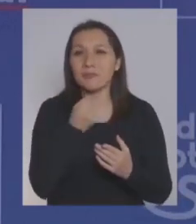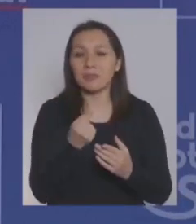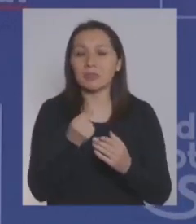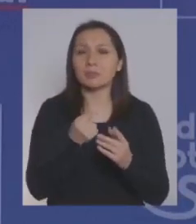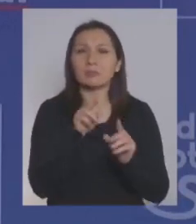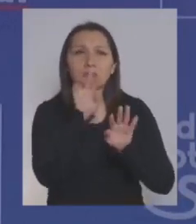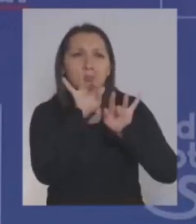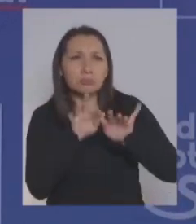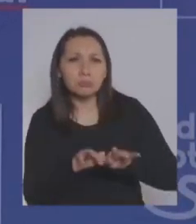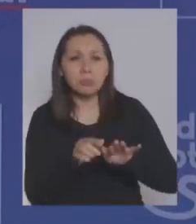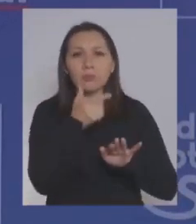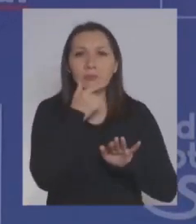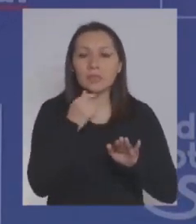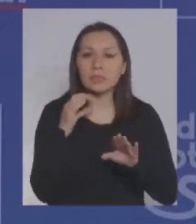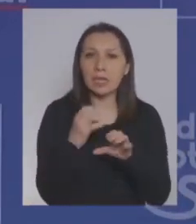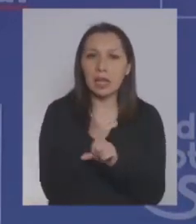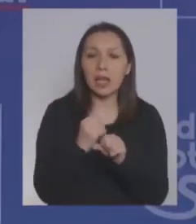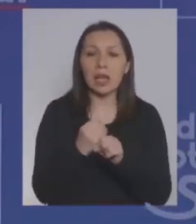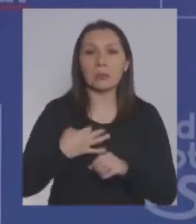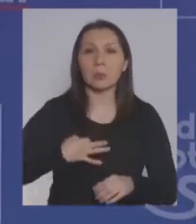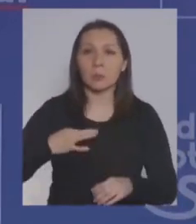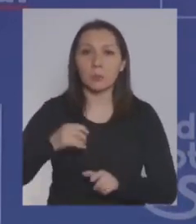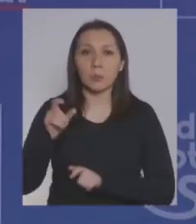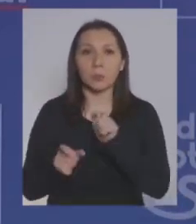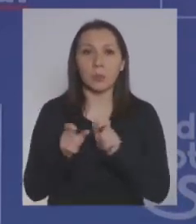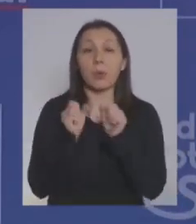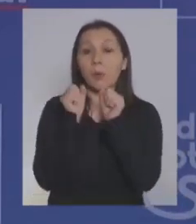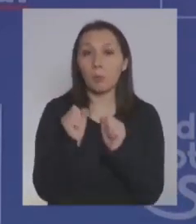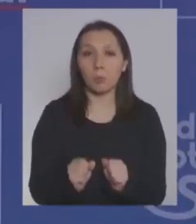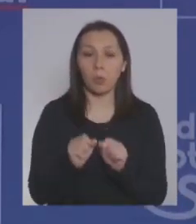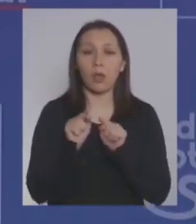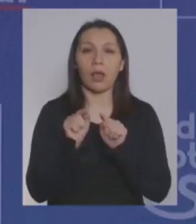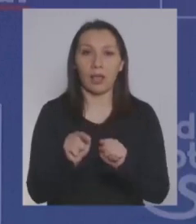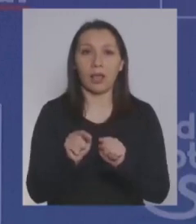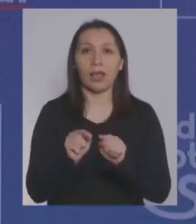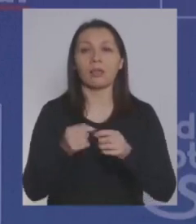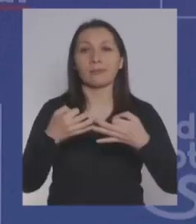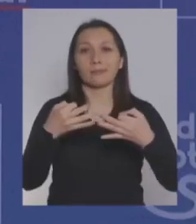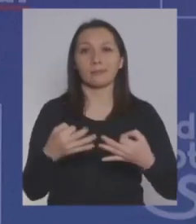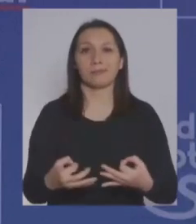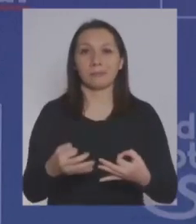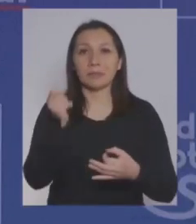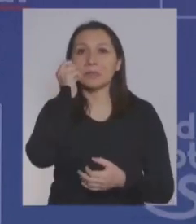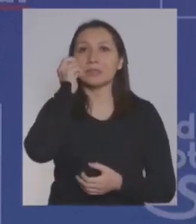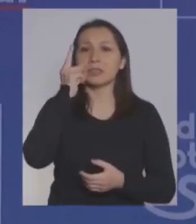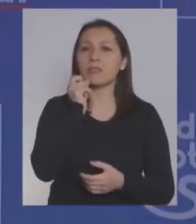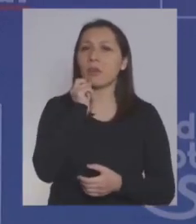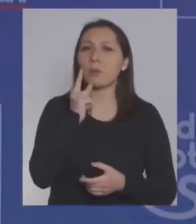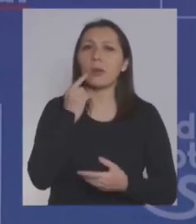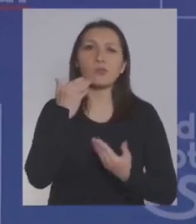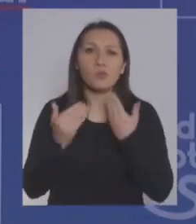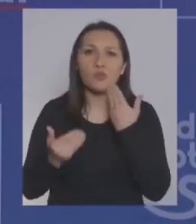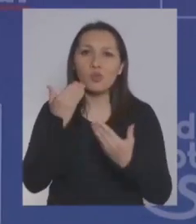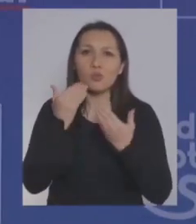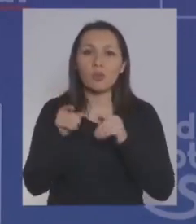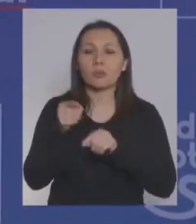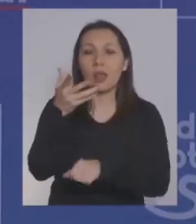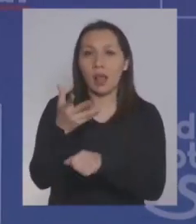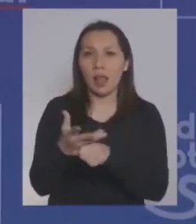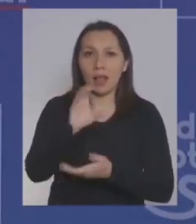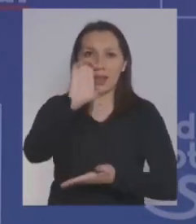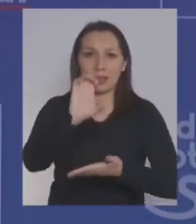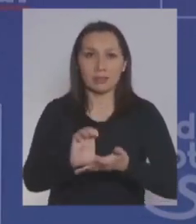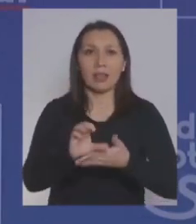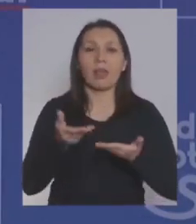cercana, oportuna, ciudadana para que las personas puedan efectivamente saber cuáles beneficios tiene el